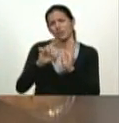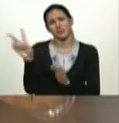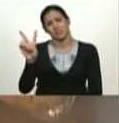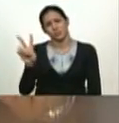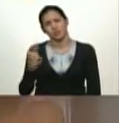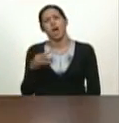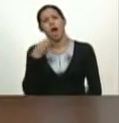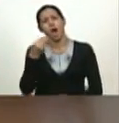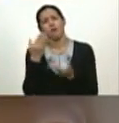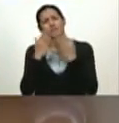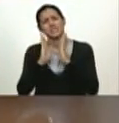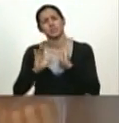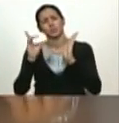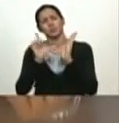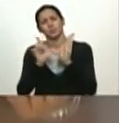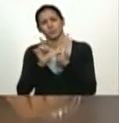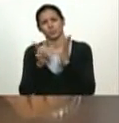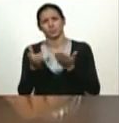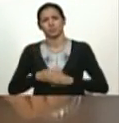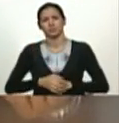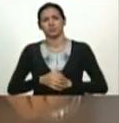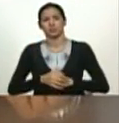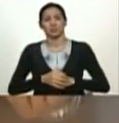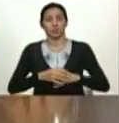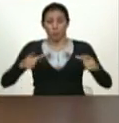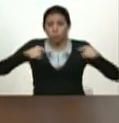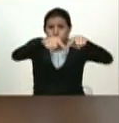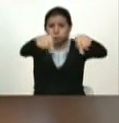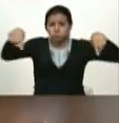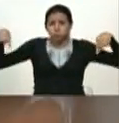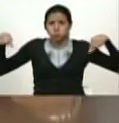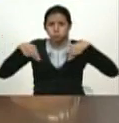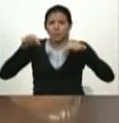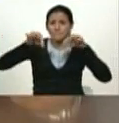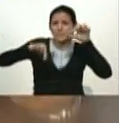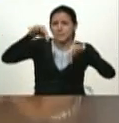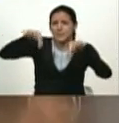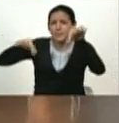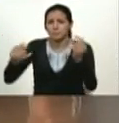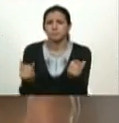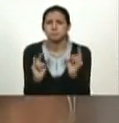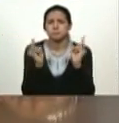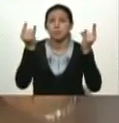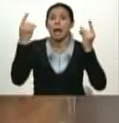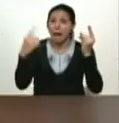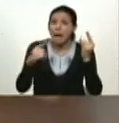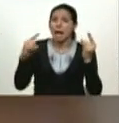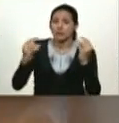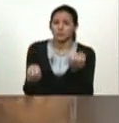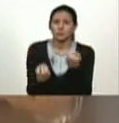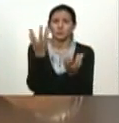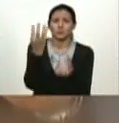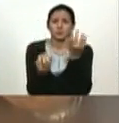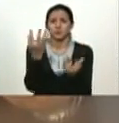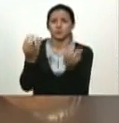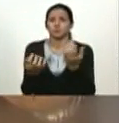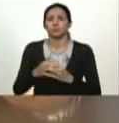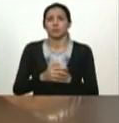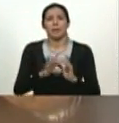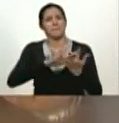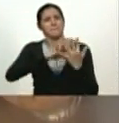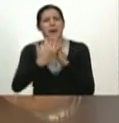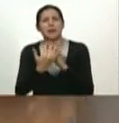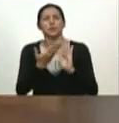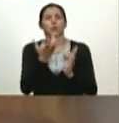con sus bancos de semillas ya produciendo con sus huertos la agricultura urbana en los barrios en las comunas